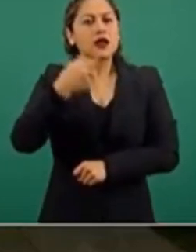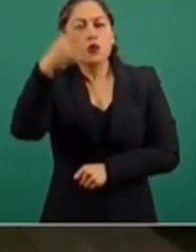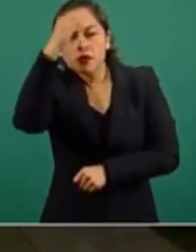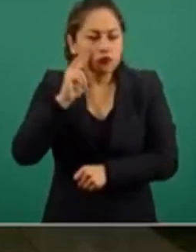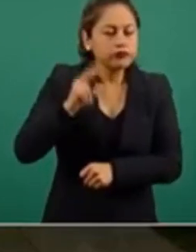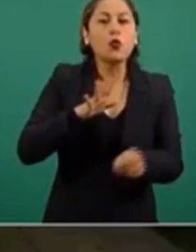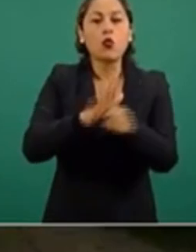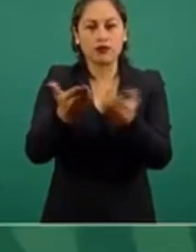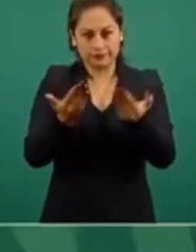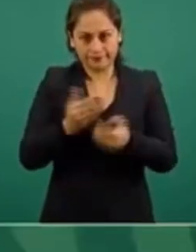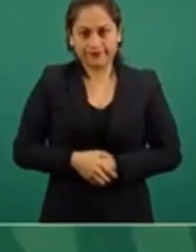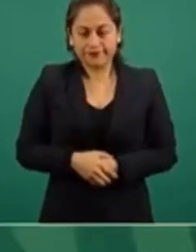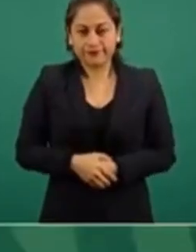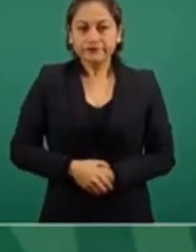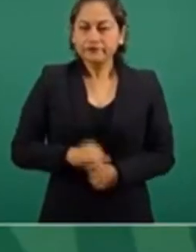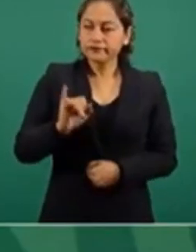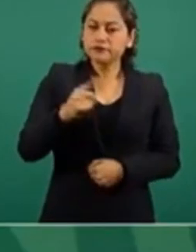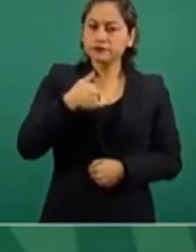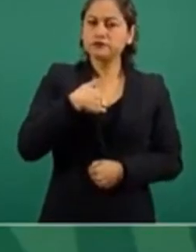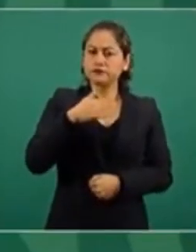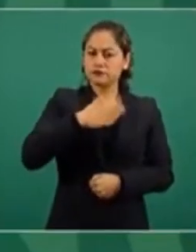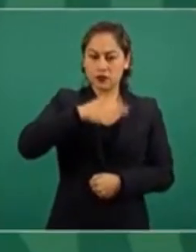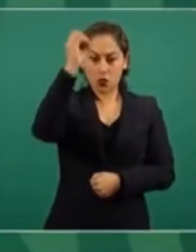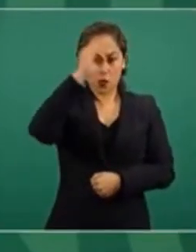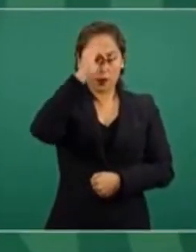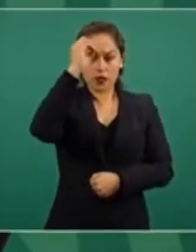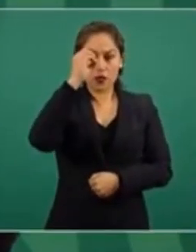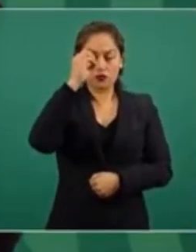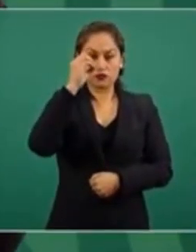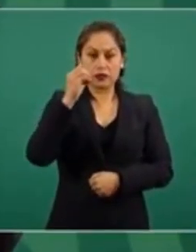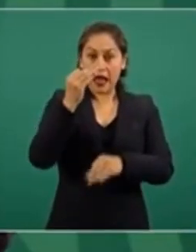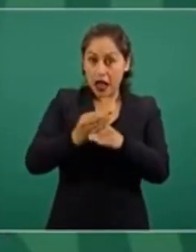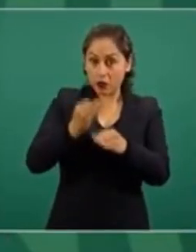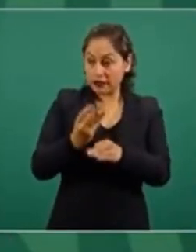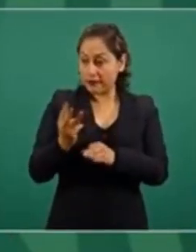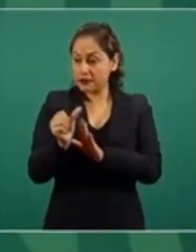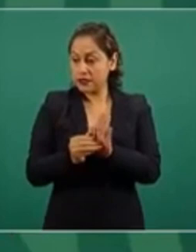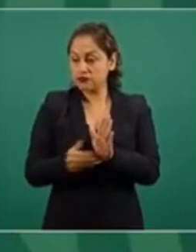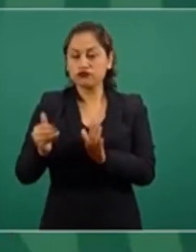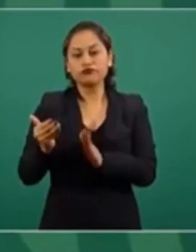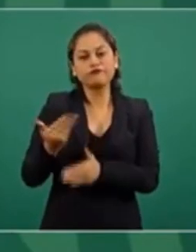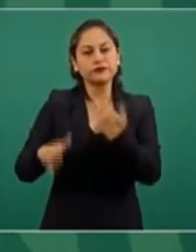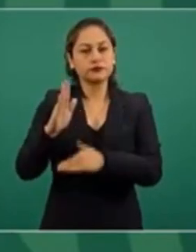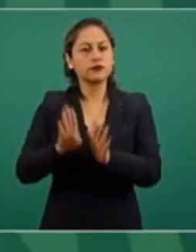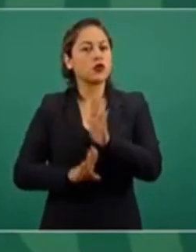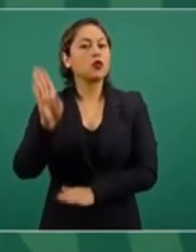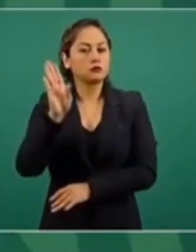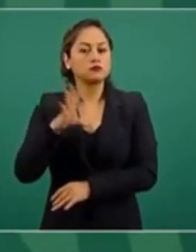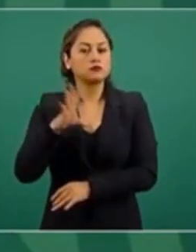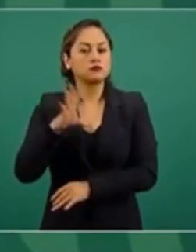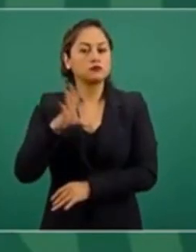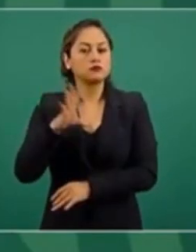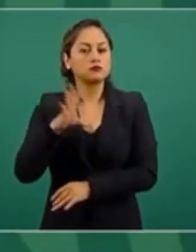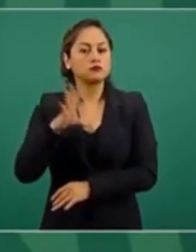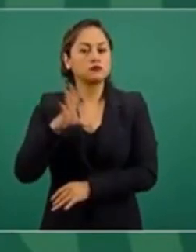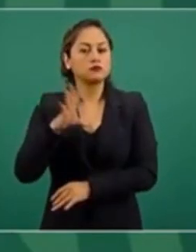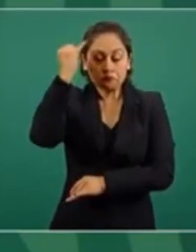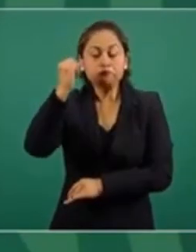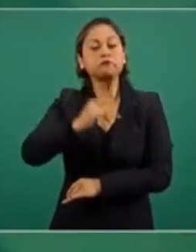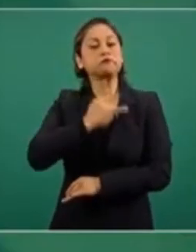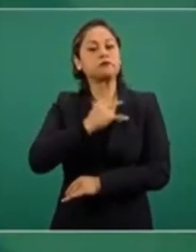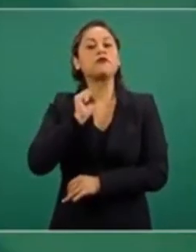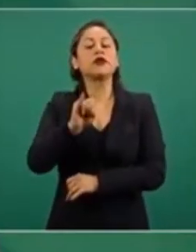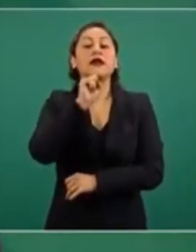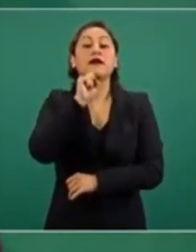Sí, yo pienso que nos vamos a recuperar en este primer trimestre, ese es mi pronóstico, y vamos a crecer en el año.